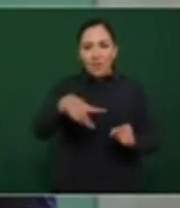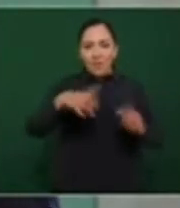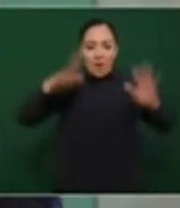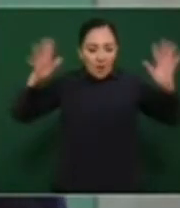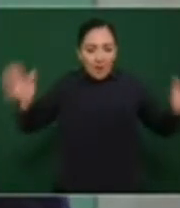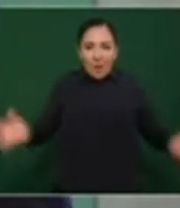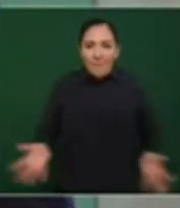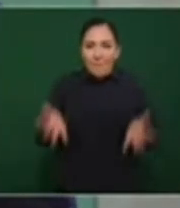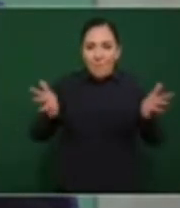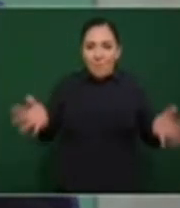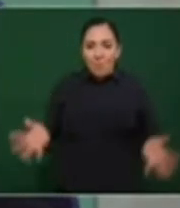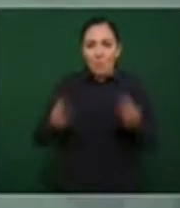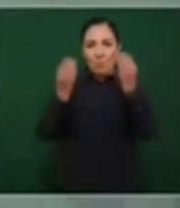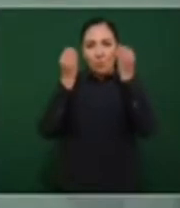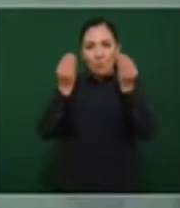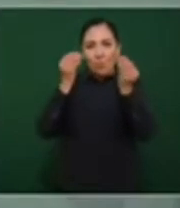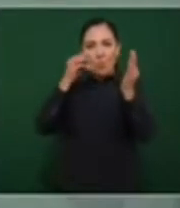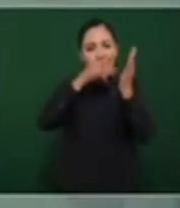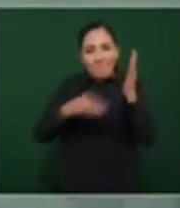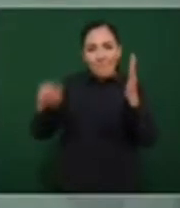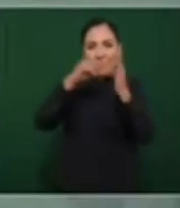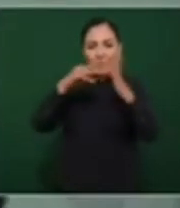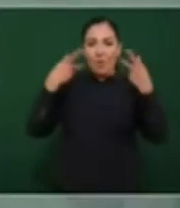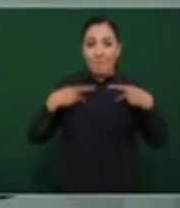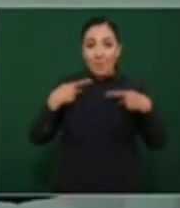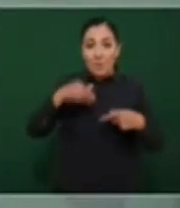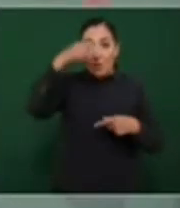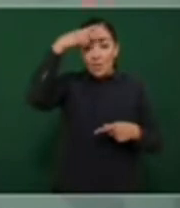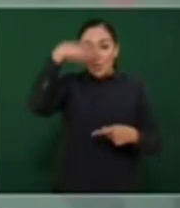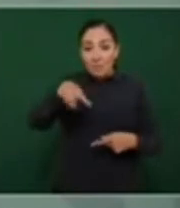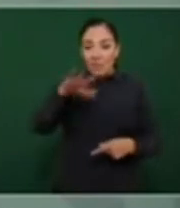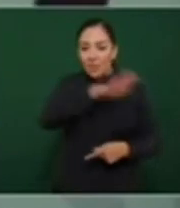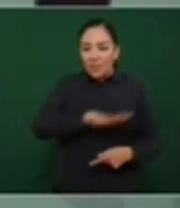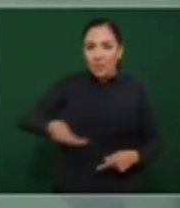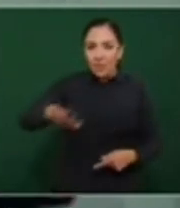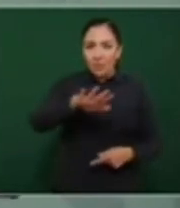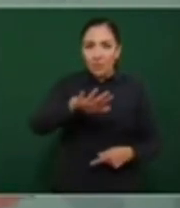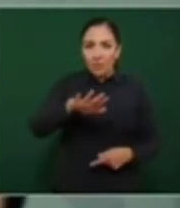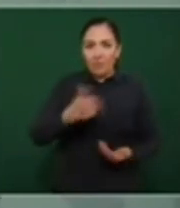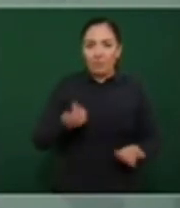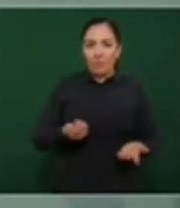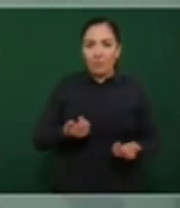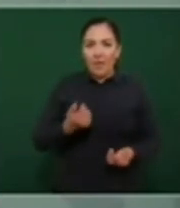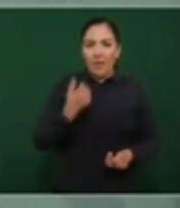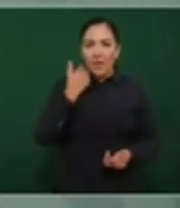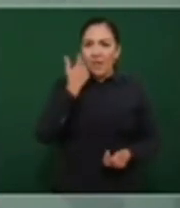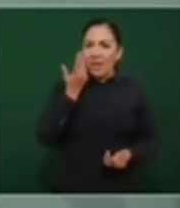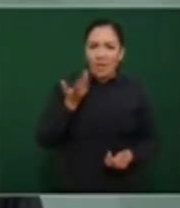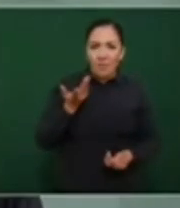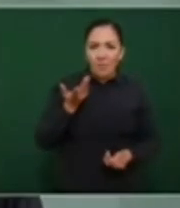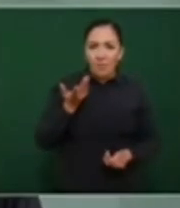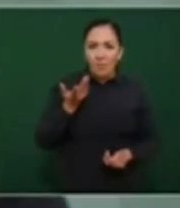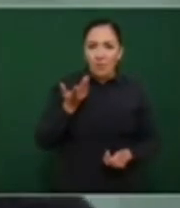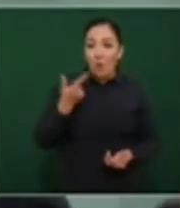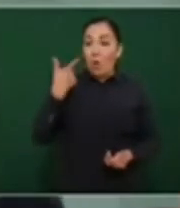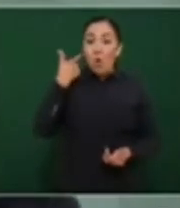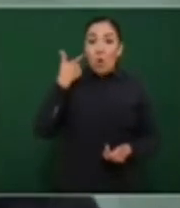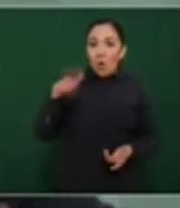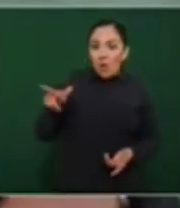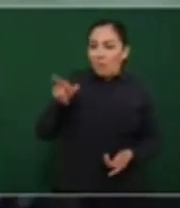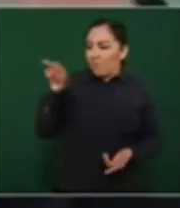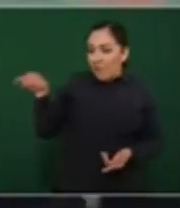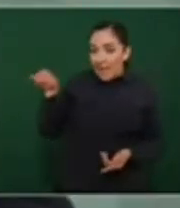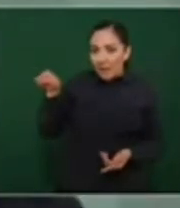queremos que México sea país de unos cuantos, que no